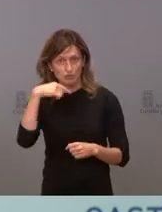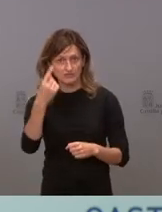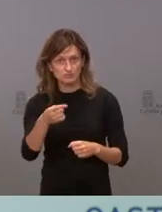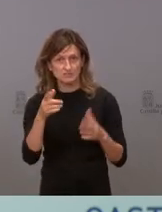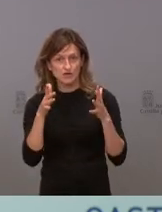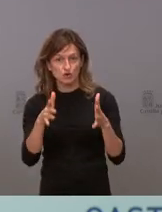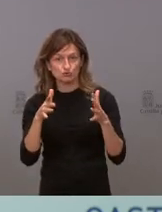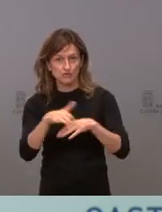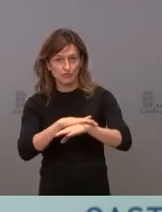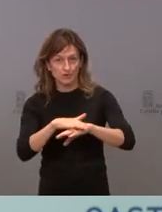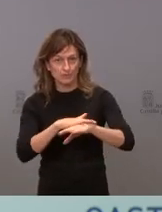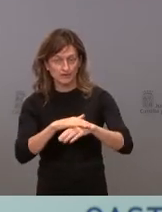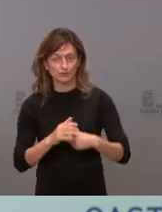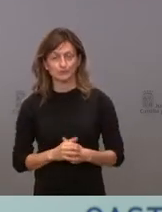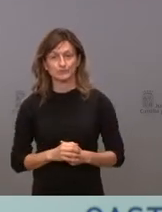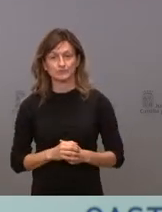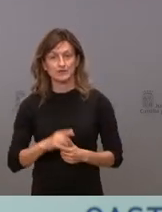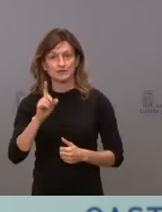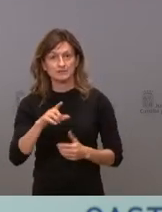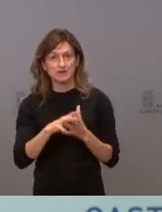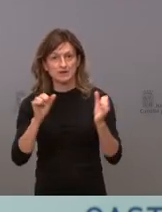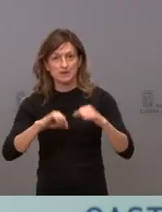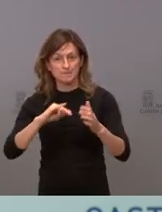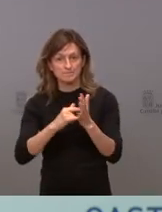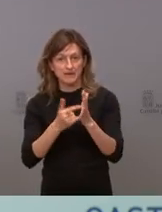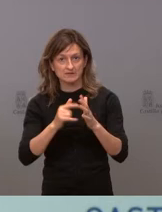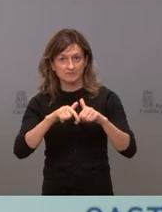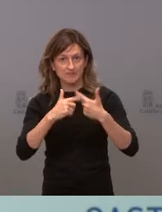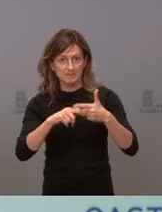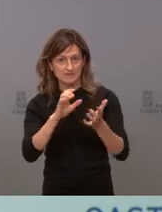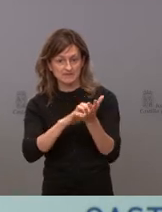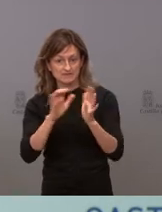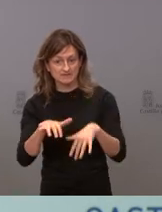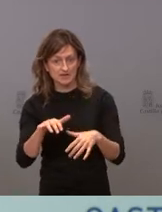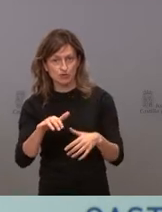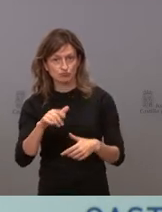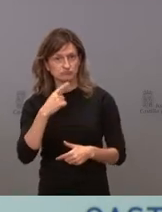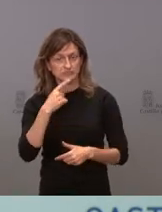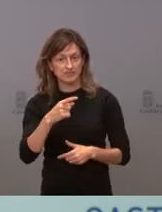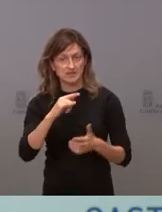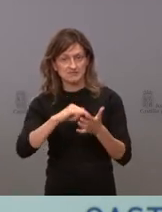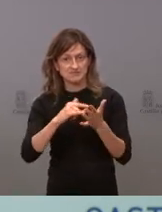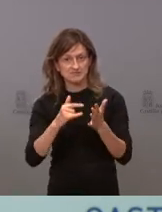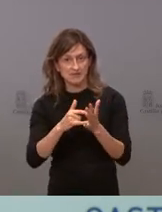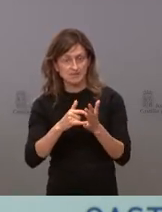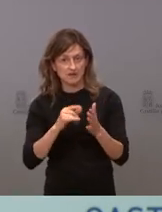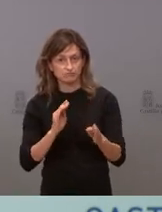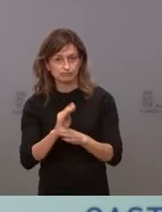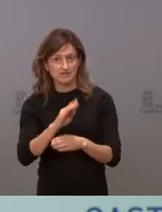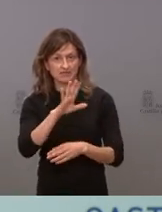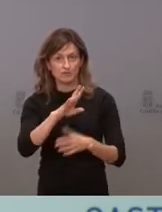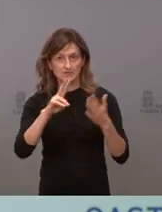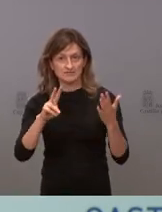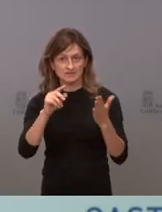Consejo de Gobierno. Hemos aprobado el plan Familias Castilla y León, con un auténtico sistema de conciliación, 57